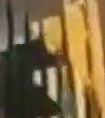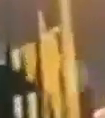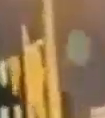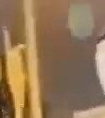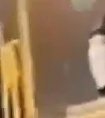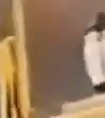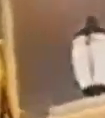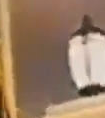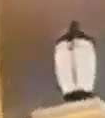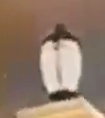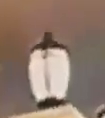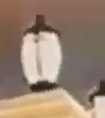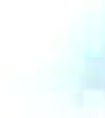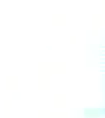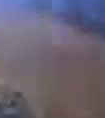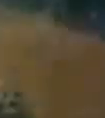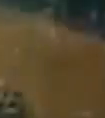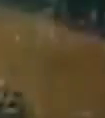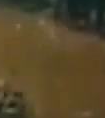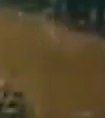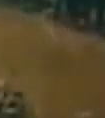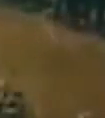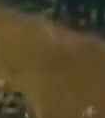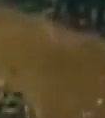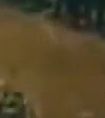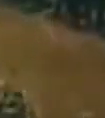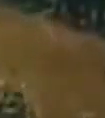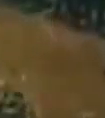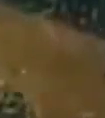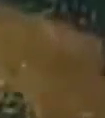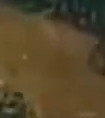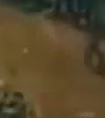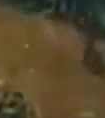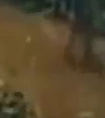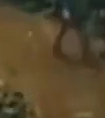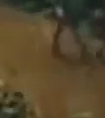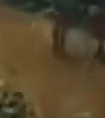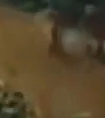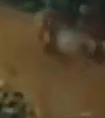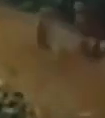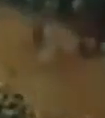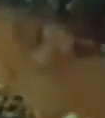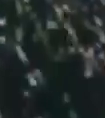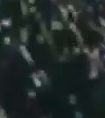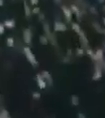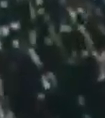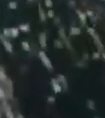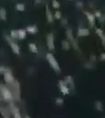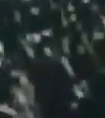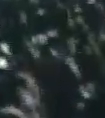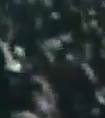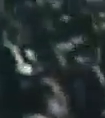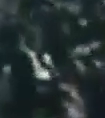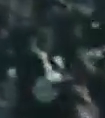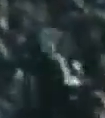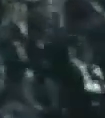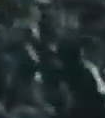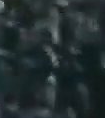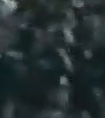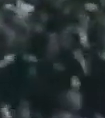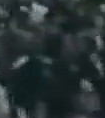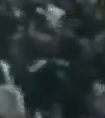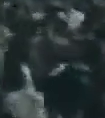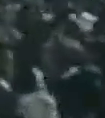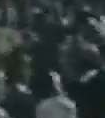república. El proceso popular constituyente dejó establecido aquí una doctrina poderosa en todos los campos. Dejó vivo